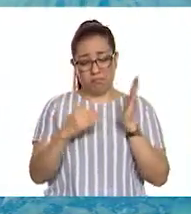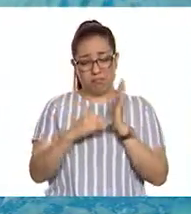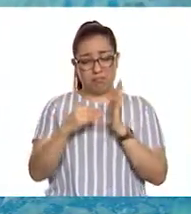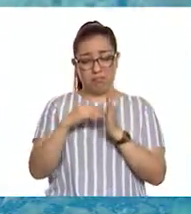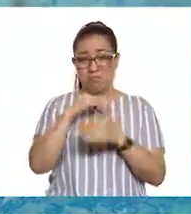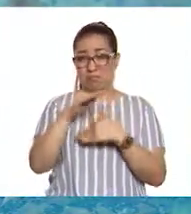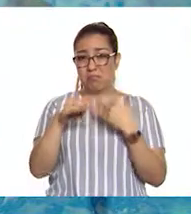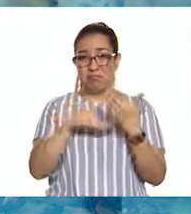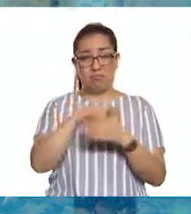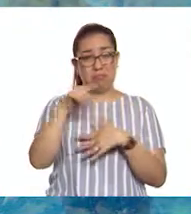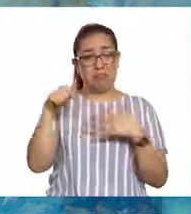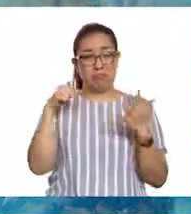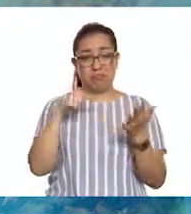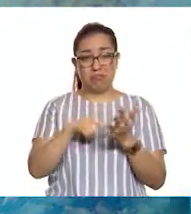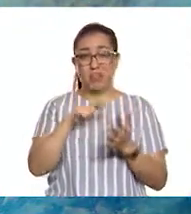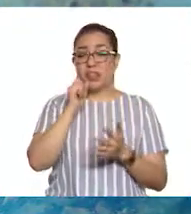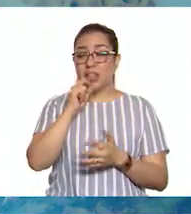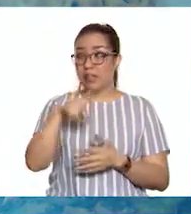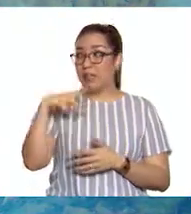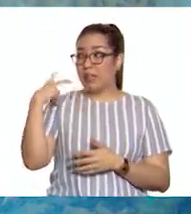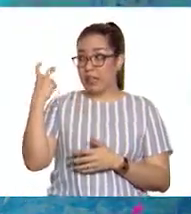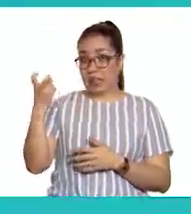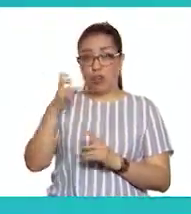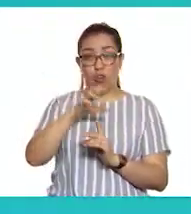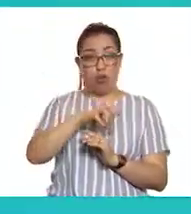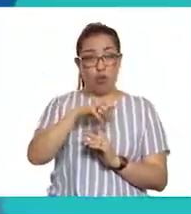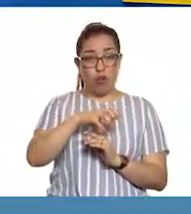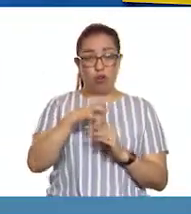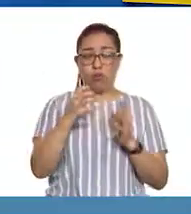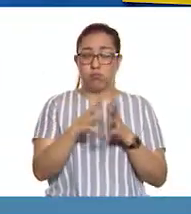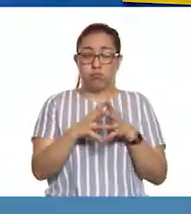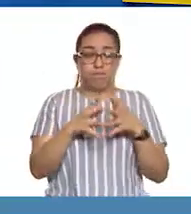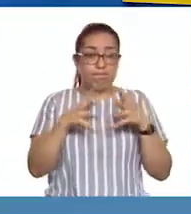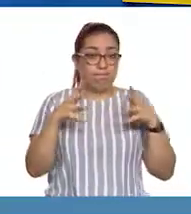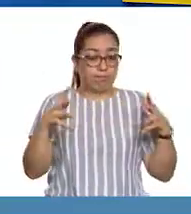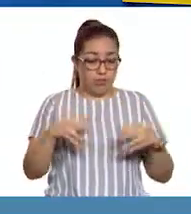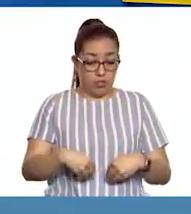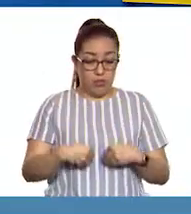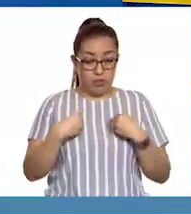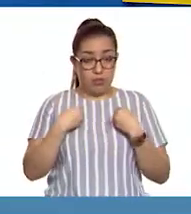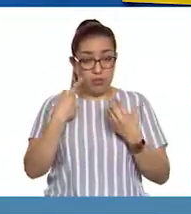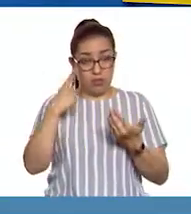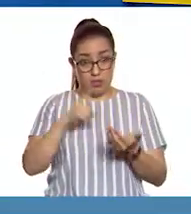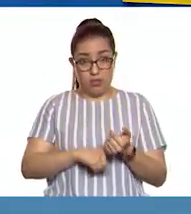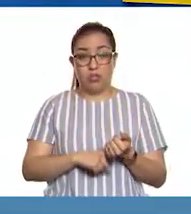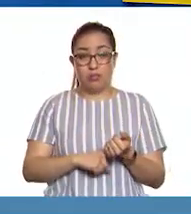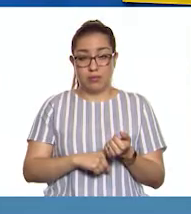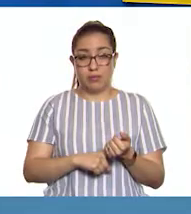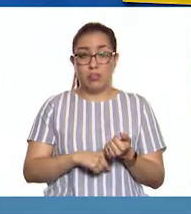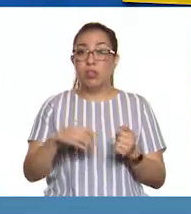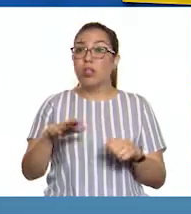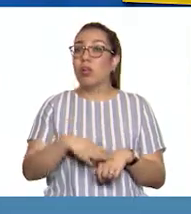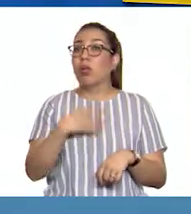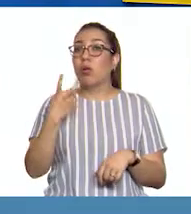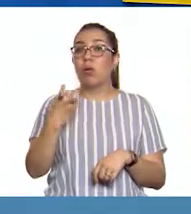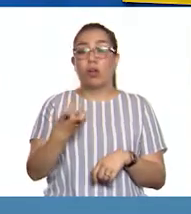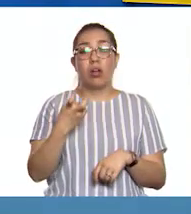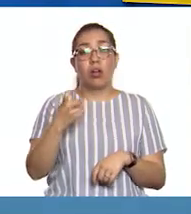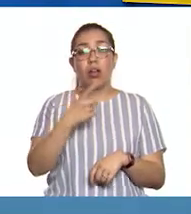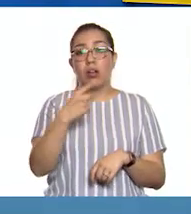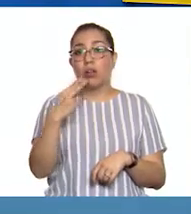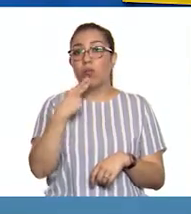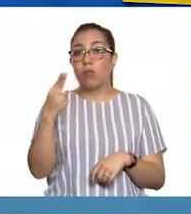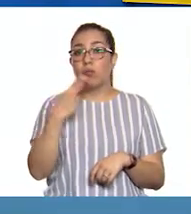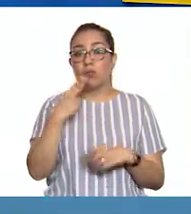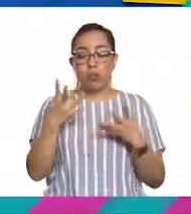También podemos decir que los hongos son un reino fascinante de seres vivos. Porque degradan los residuos sin deterioro del medio ambiente.